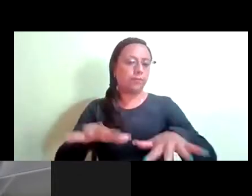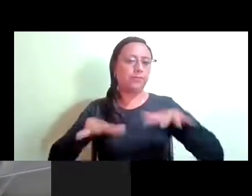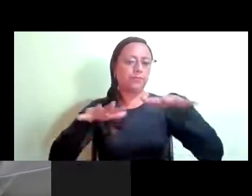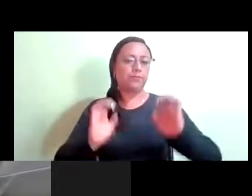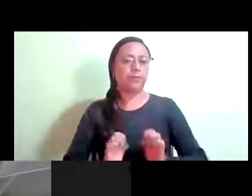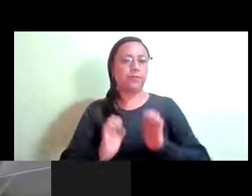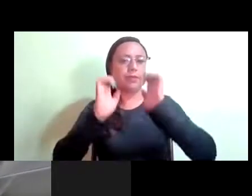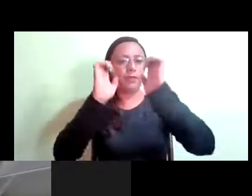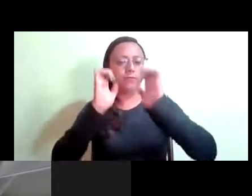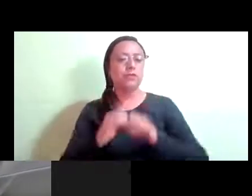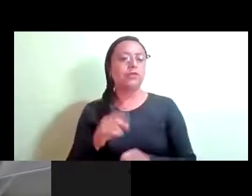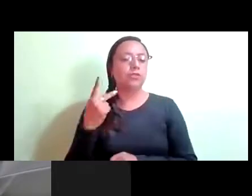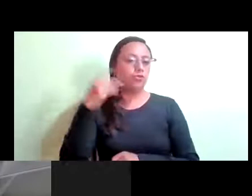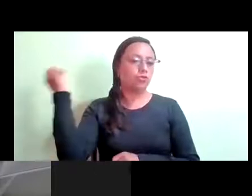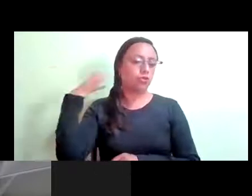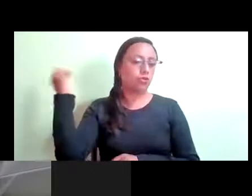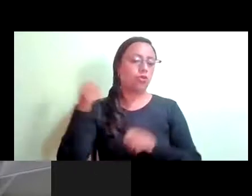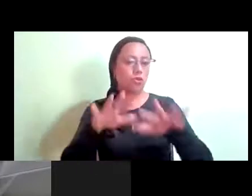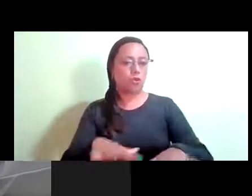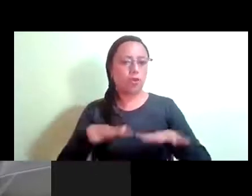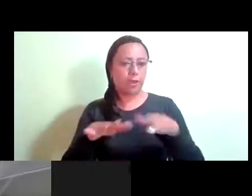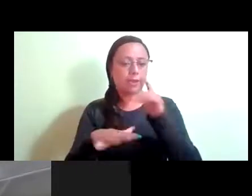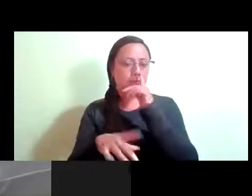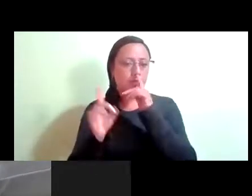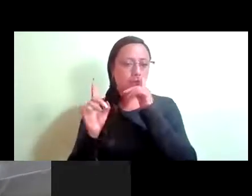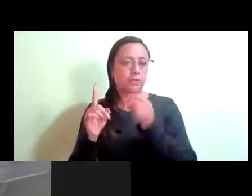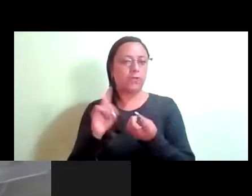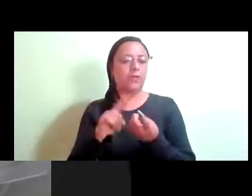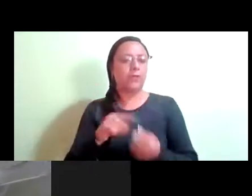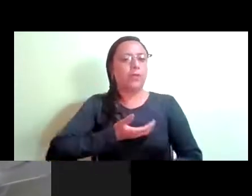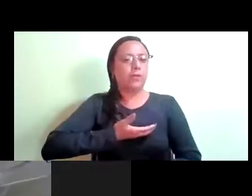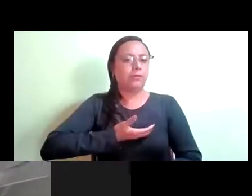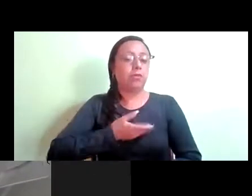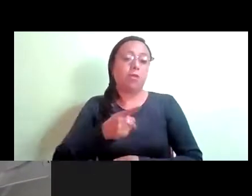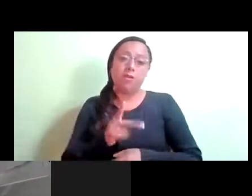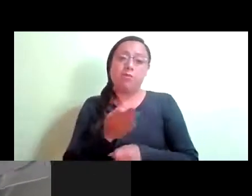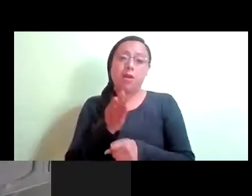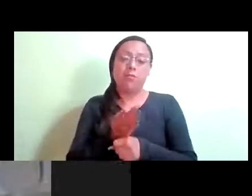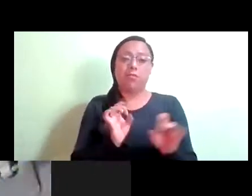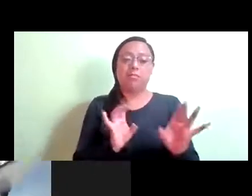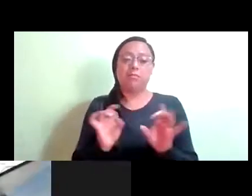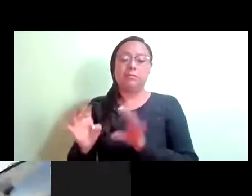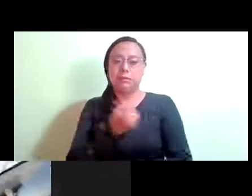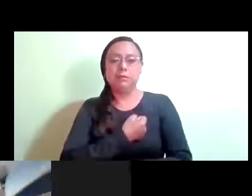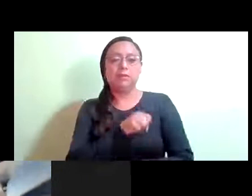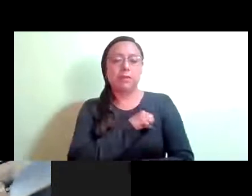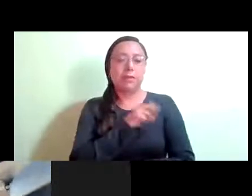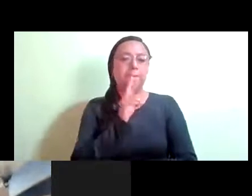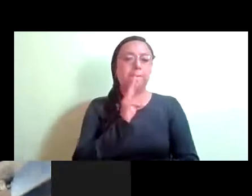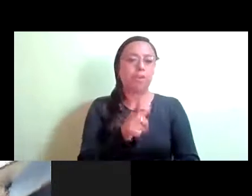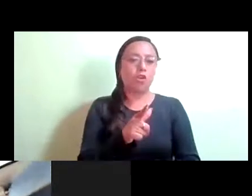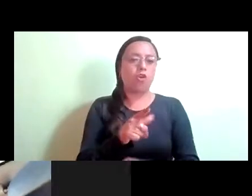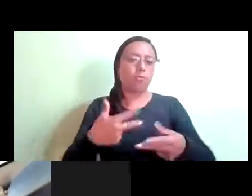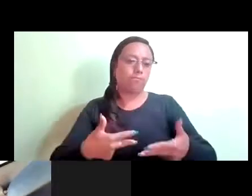congreso que se ubica en Zócalo, sin embargo, debido a las circunstancias sanitarias, procuraremos se realice de manera